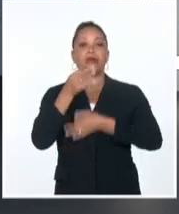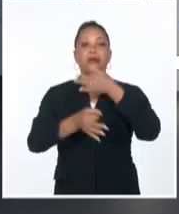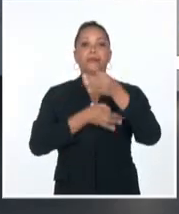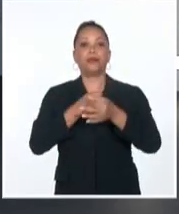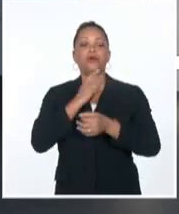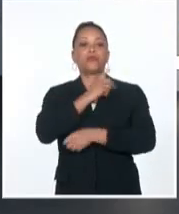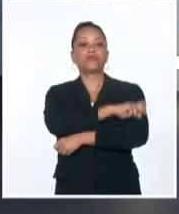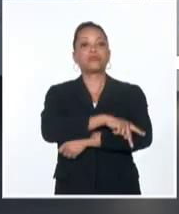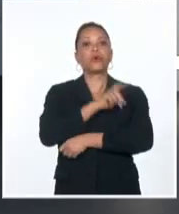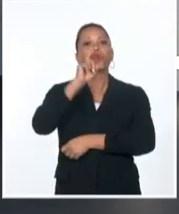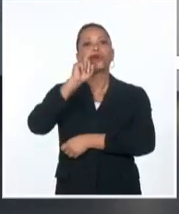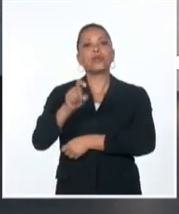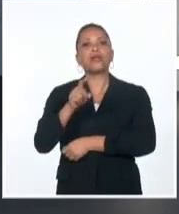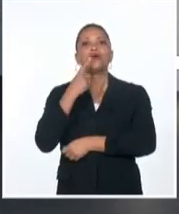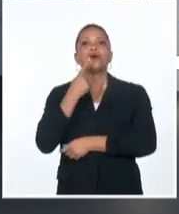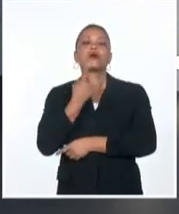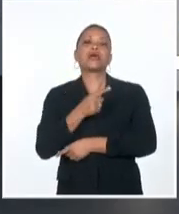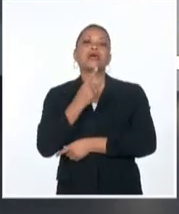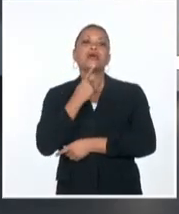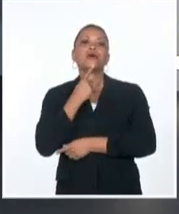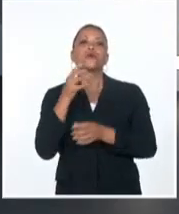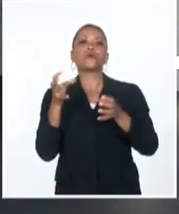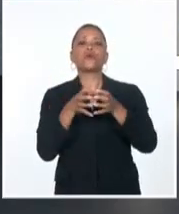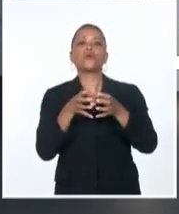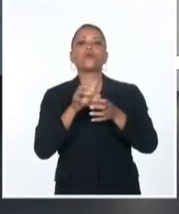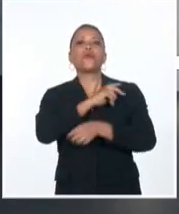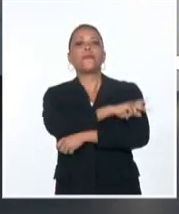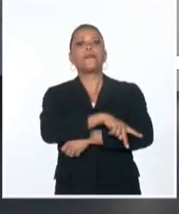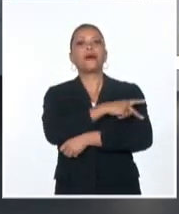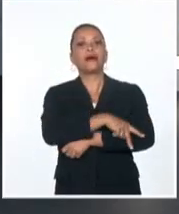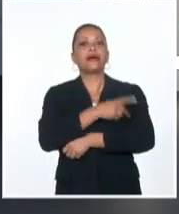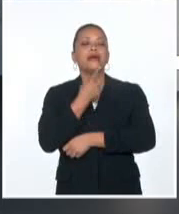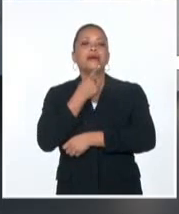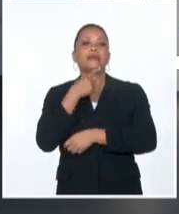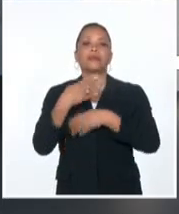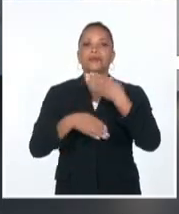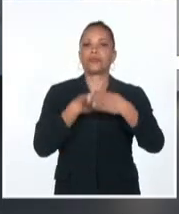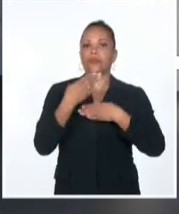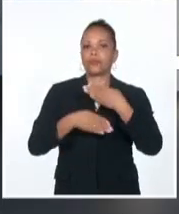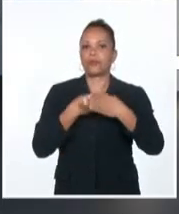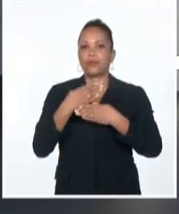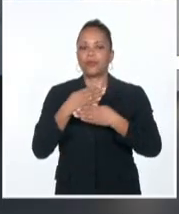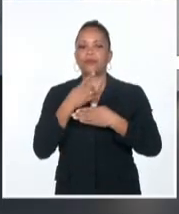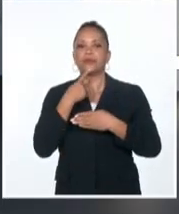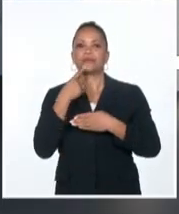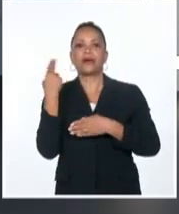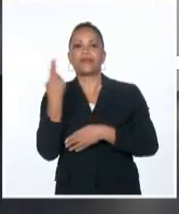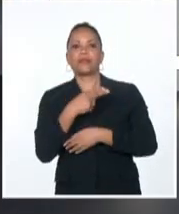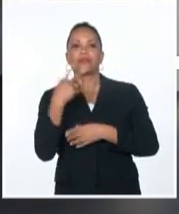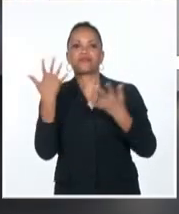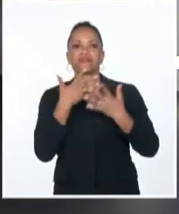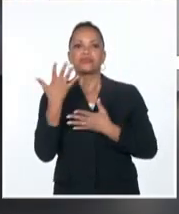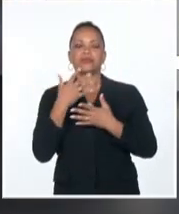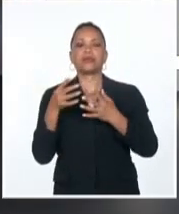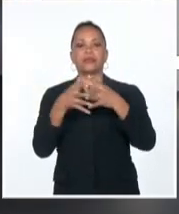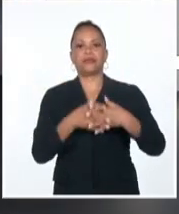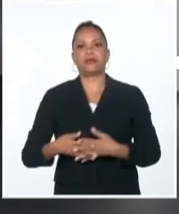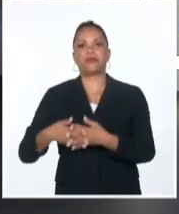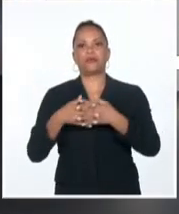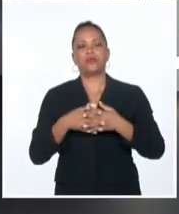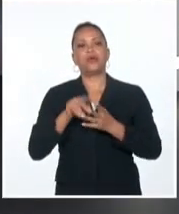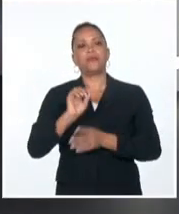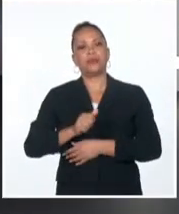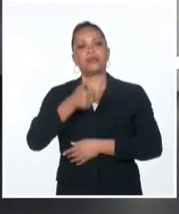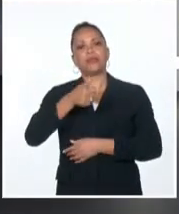herramienta de Occidente para la desestabilización del gigante eslavo. En un encuentro con periodistas, el jefe del Kremlin comentó sobre los